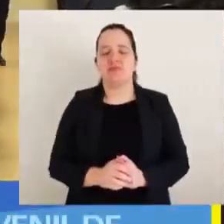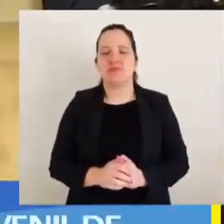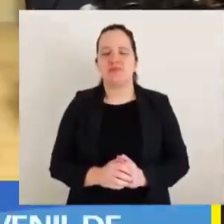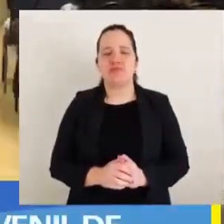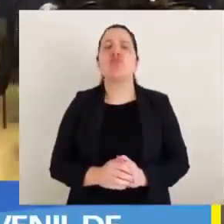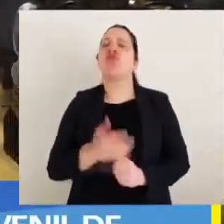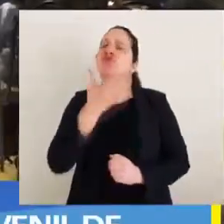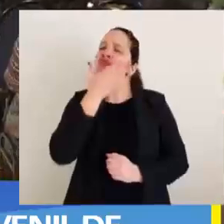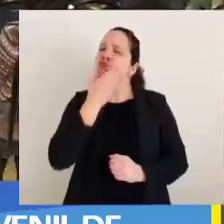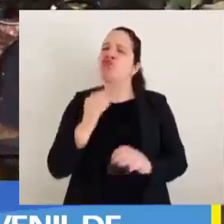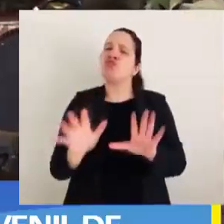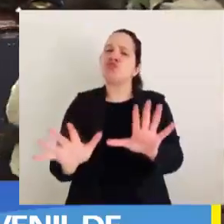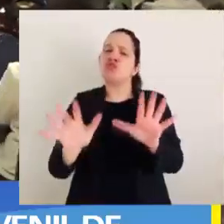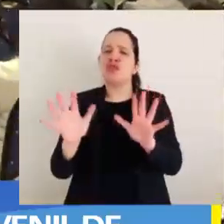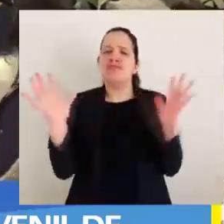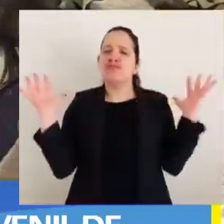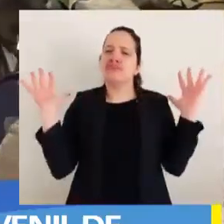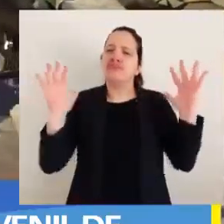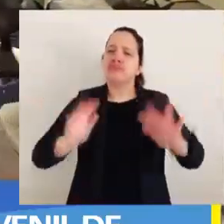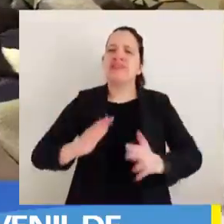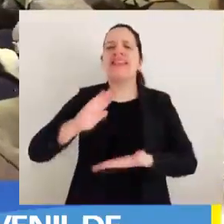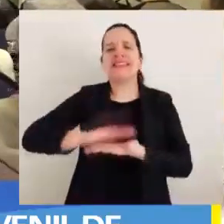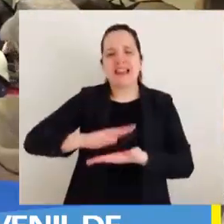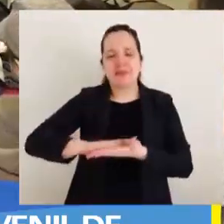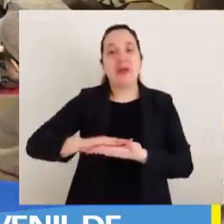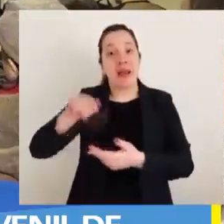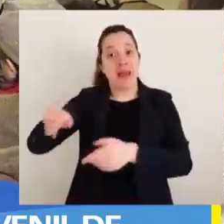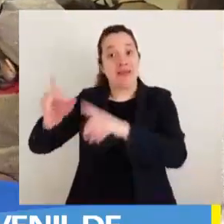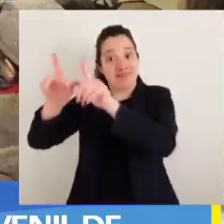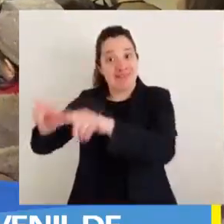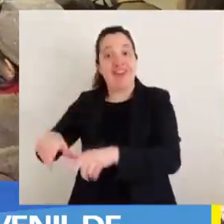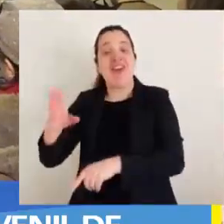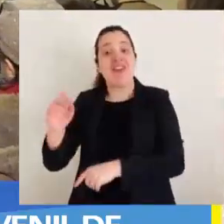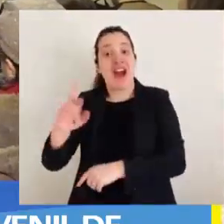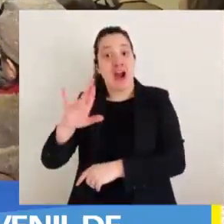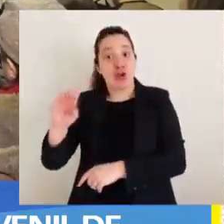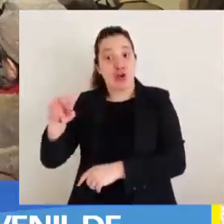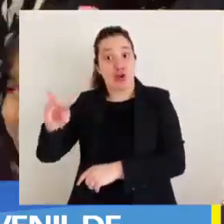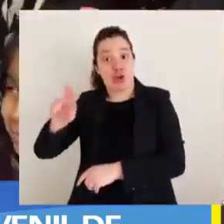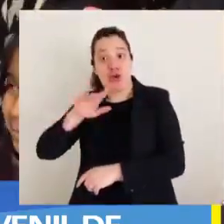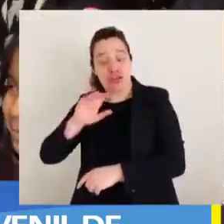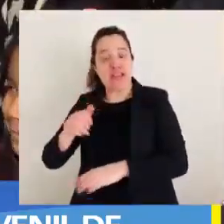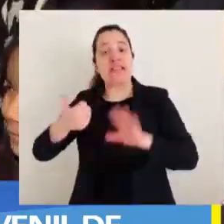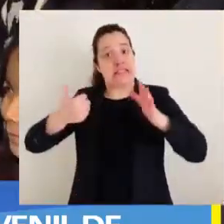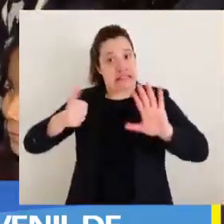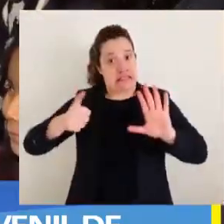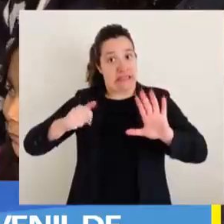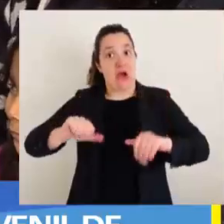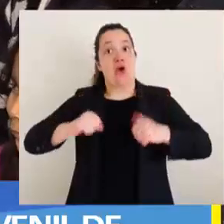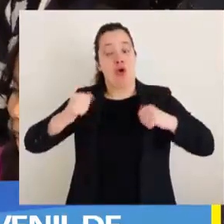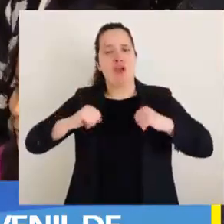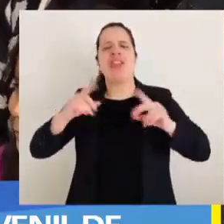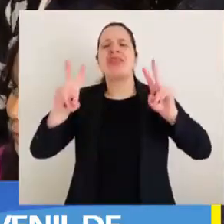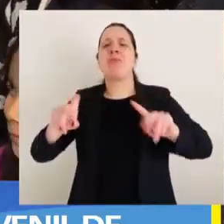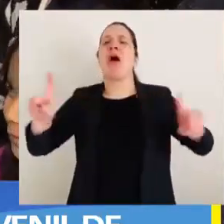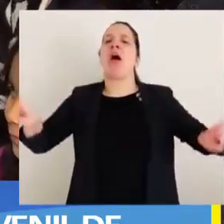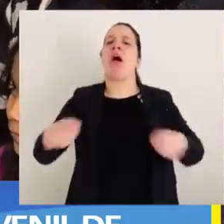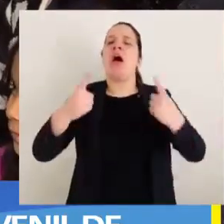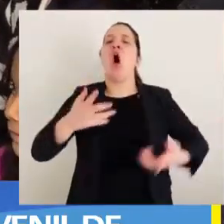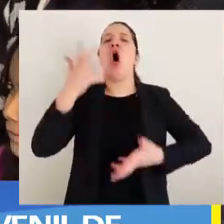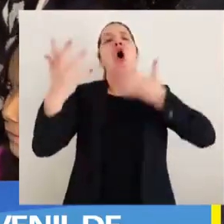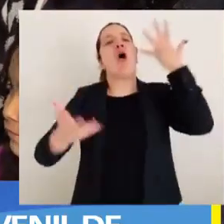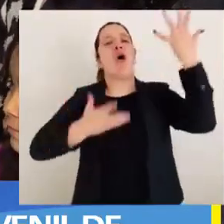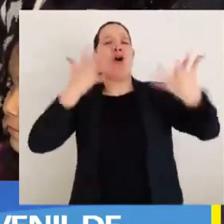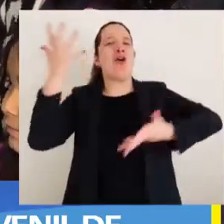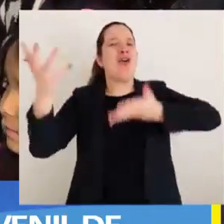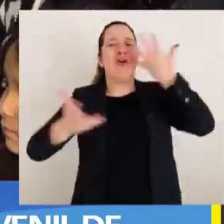En una emotiva ceremonia desarrollada en la Delegación Municipal de Barrio Norte, 60 niños y niñas pertenecientes a la Orquesta de Icoro Infanto